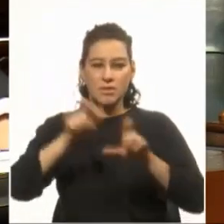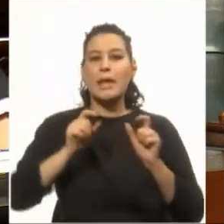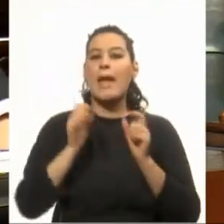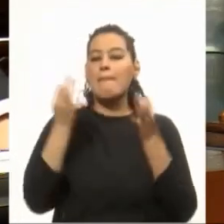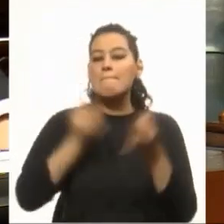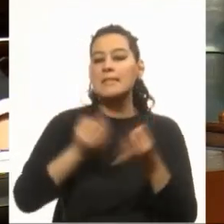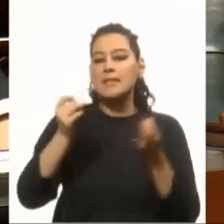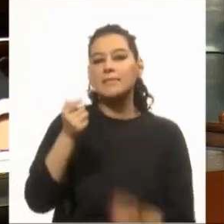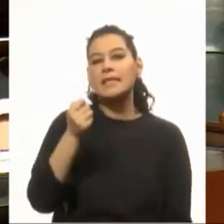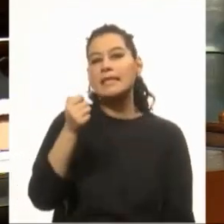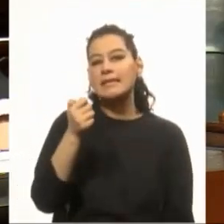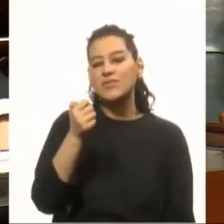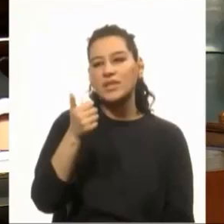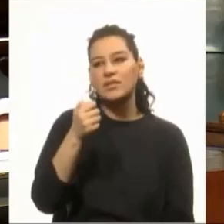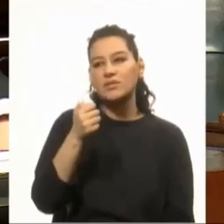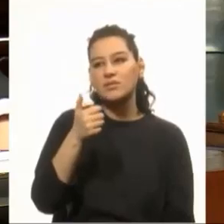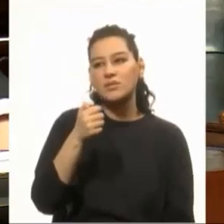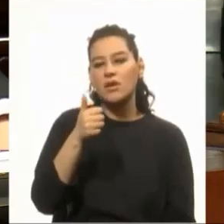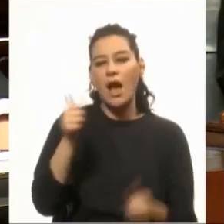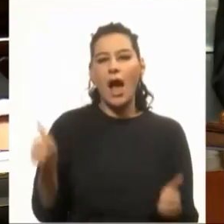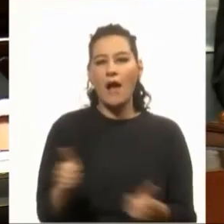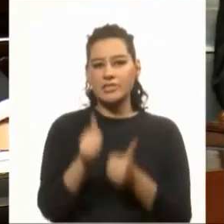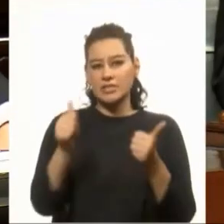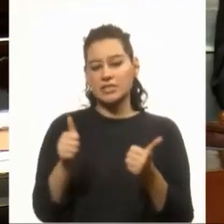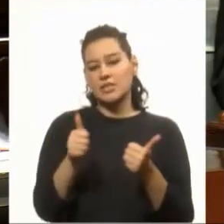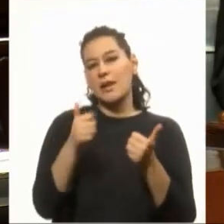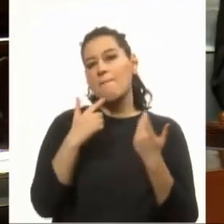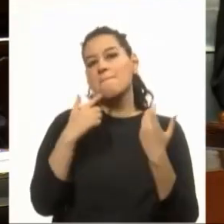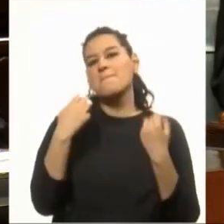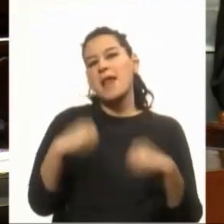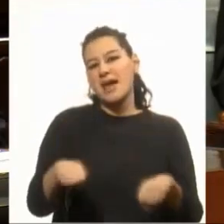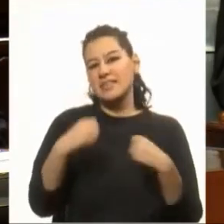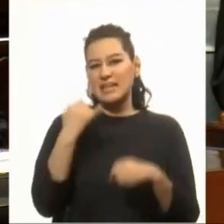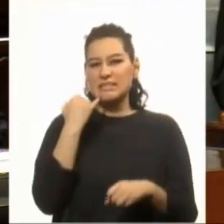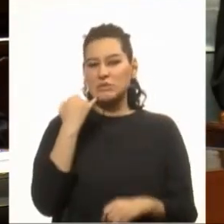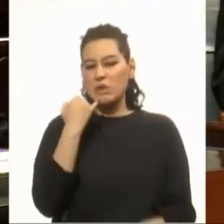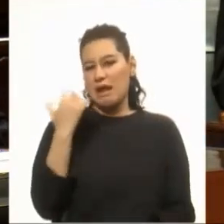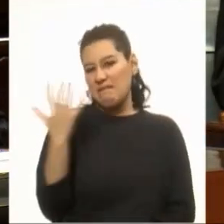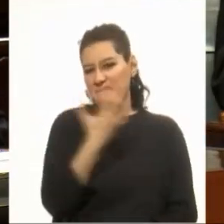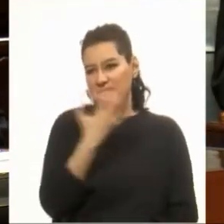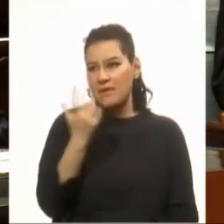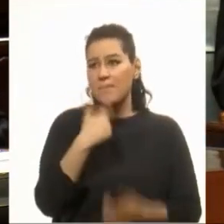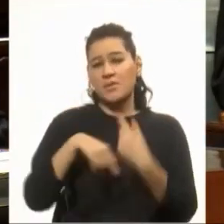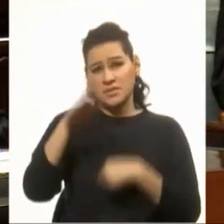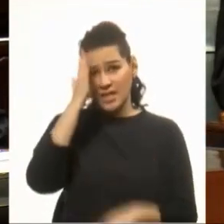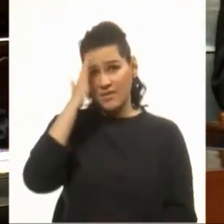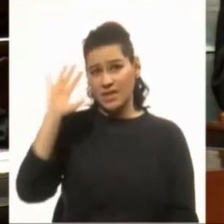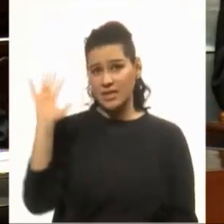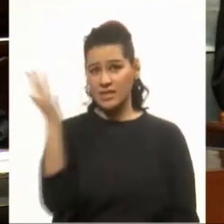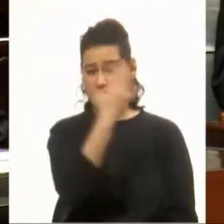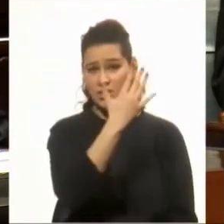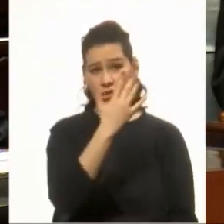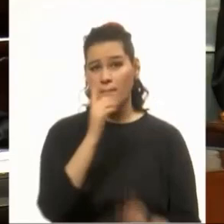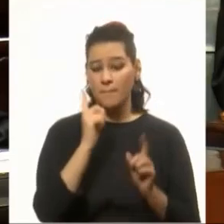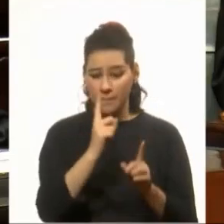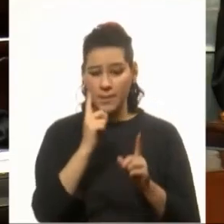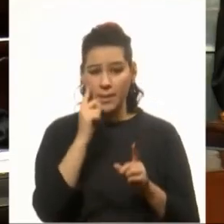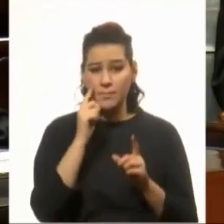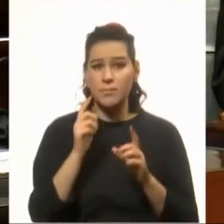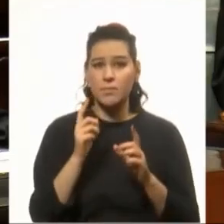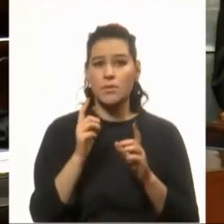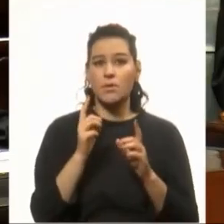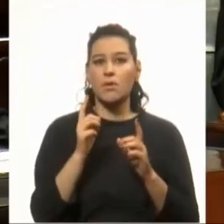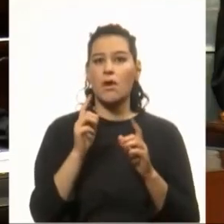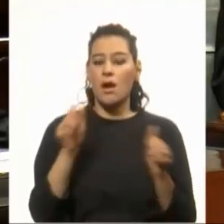riverenses, hacen prácticas sexuales aberrantes. Cuando sabemos que en todo el interior, y así se formó la patria, se